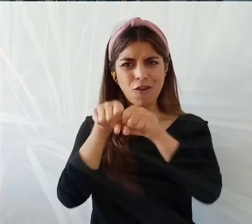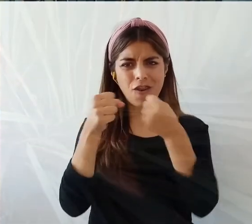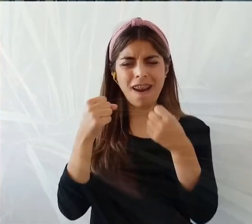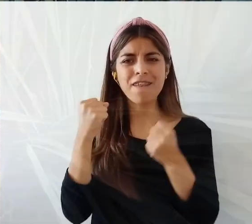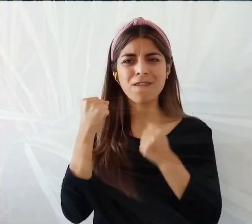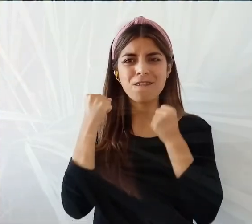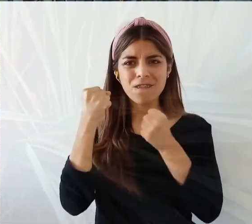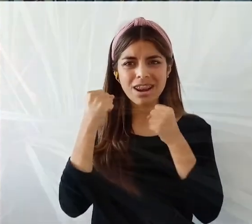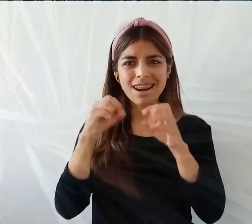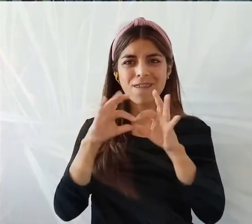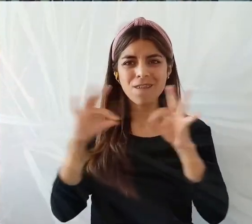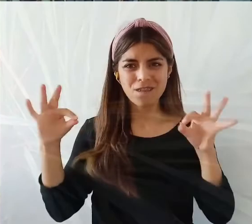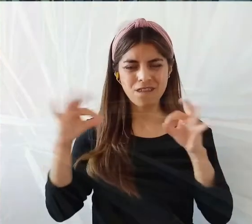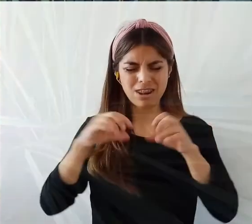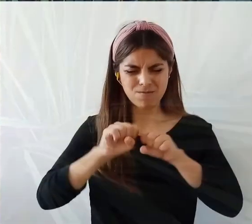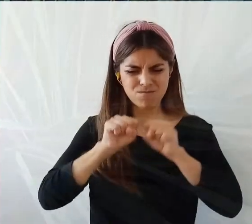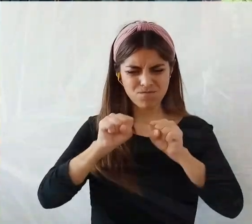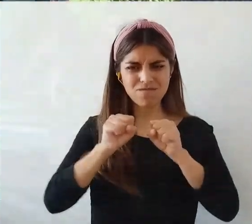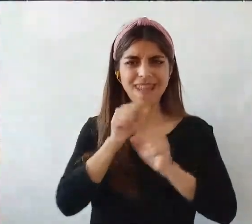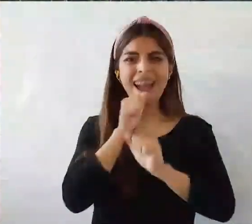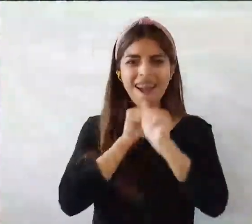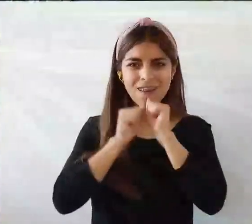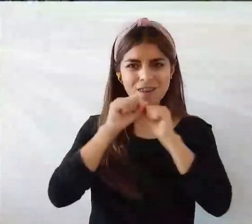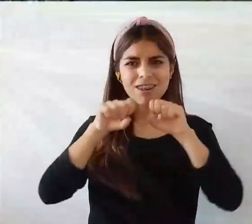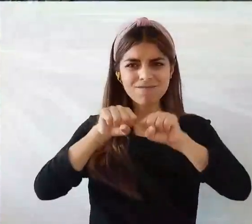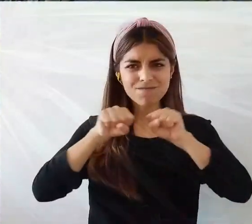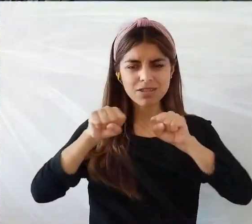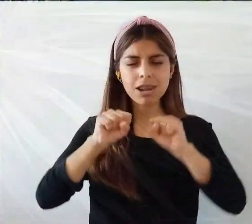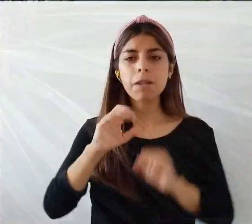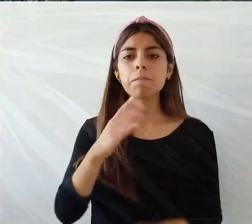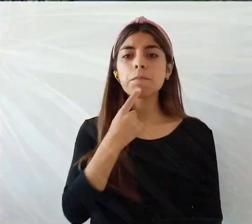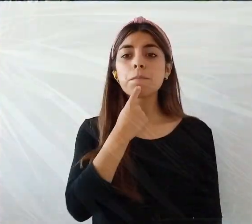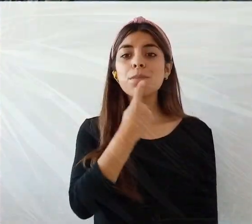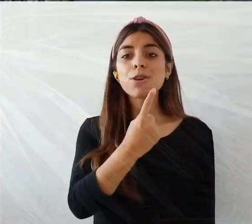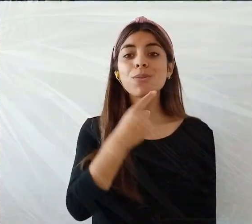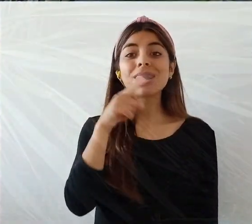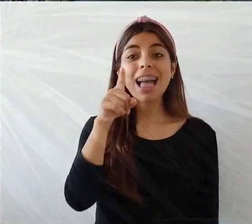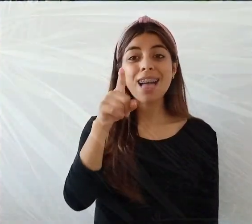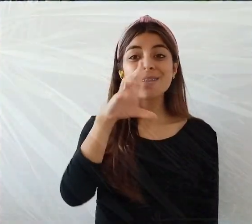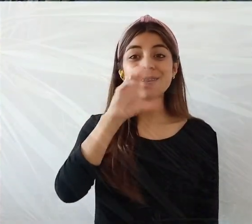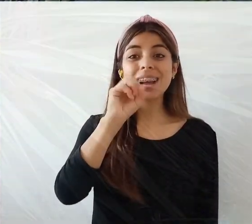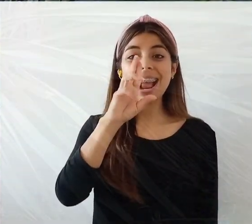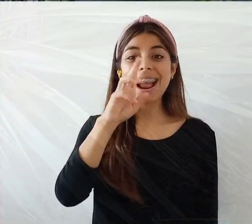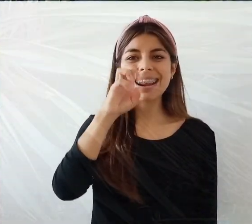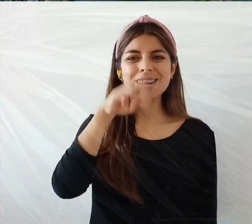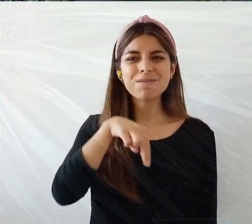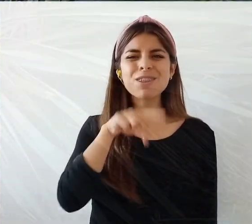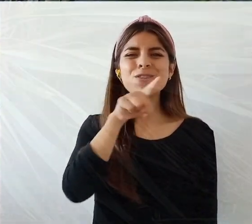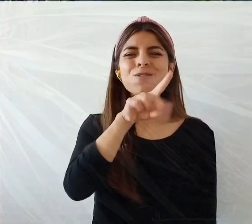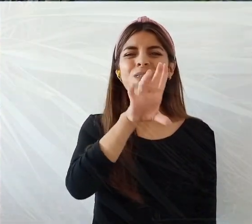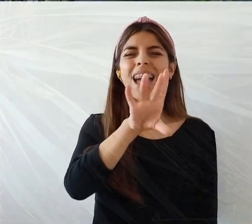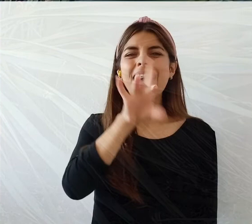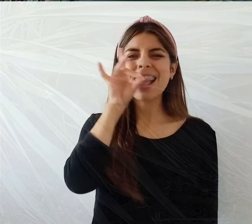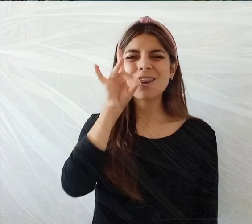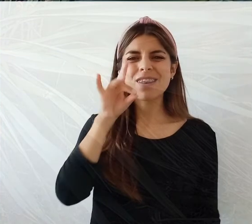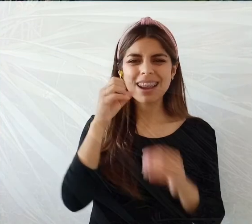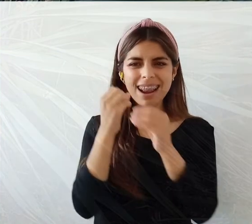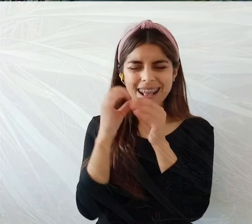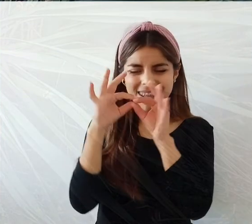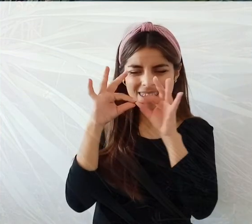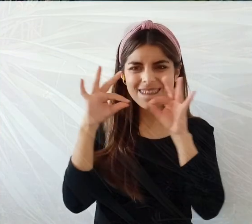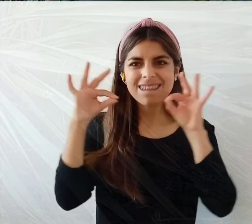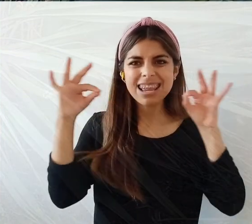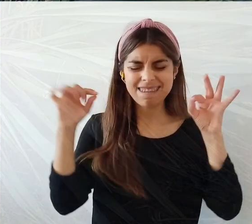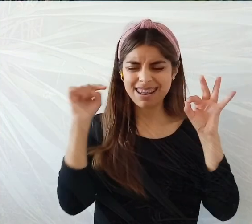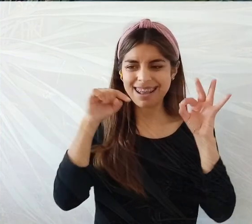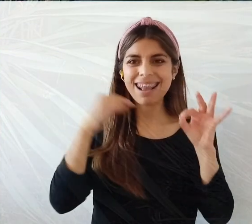Mucha resistencia. Carmen Gloria, ¿por qué has elegido este tipo de fibra? ¿Es la única